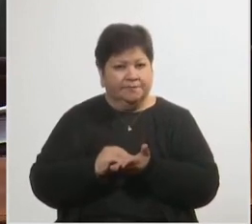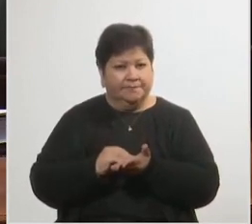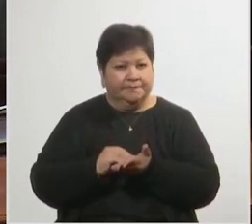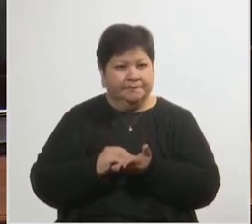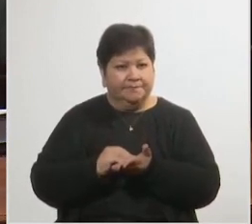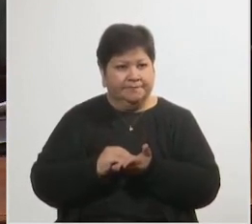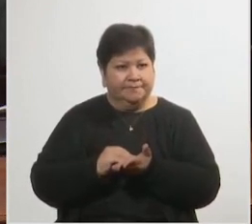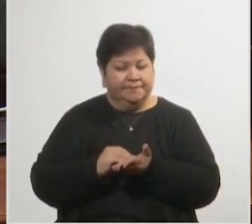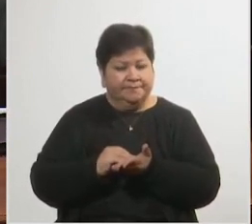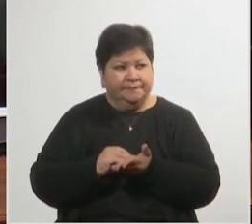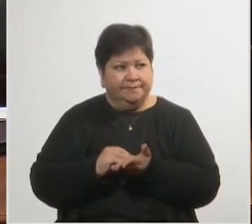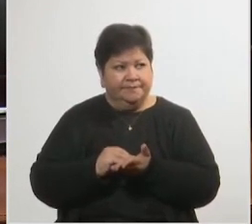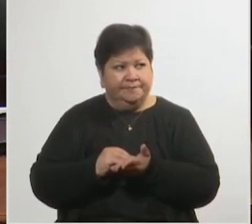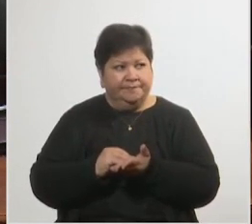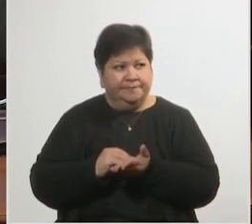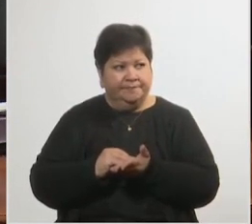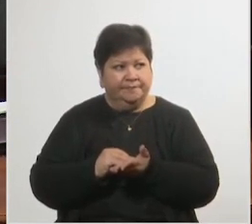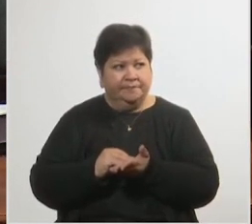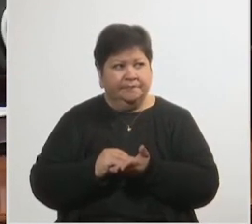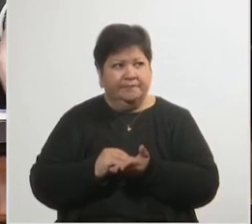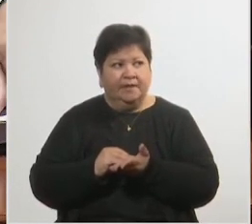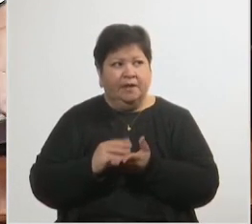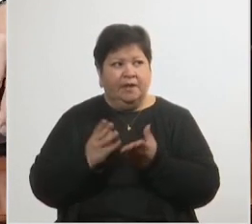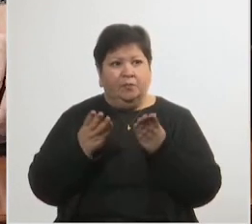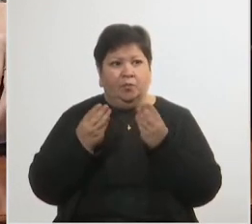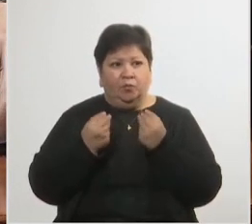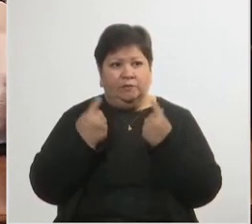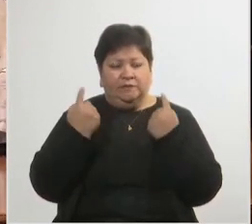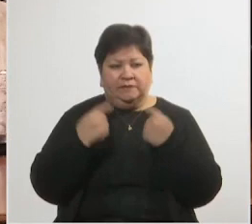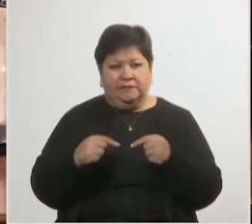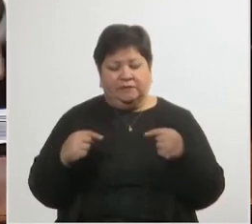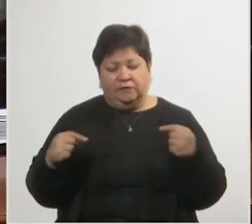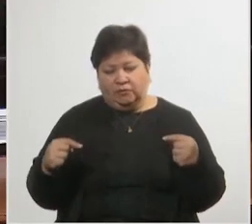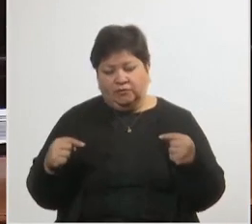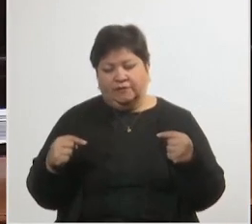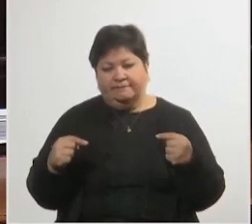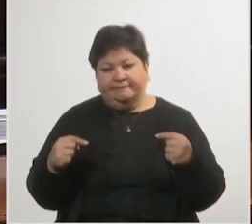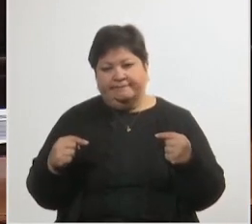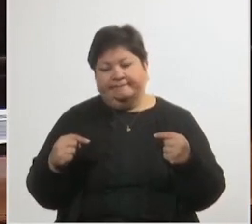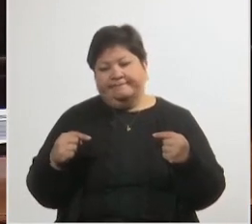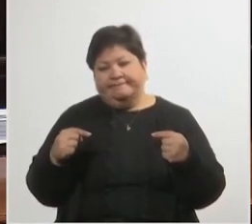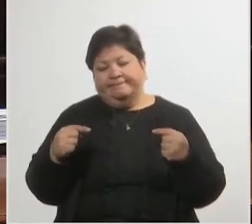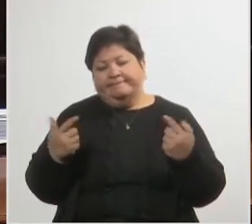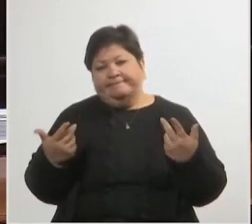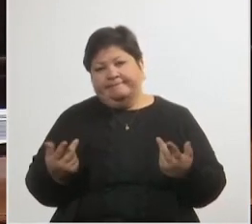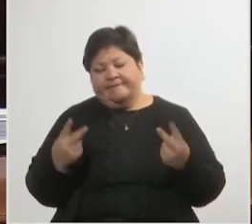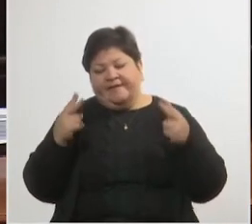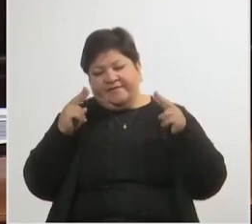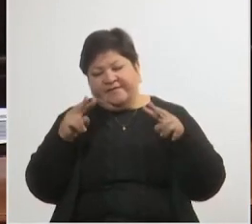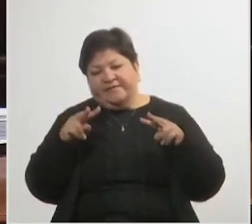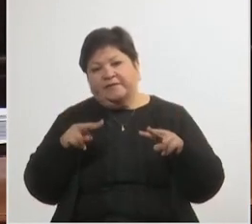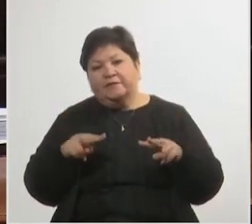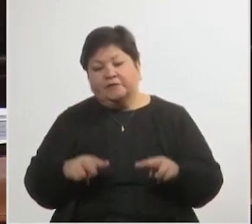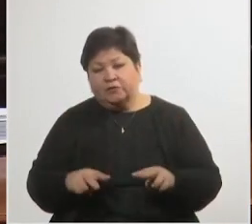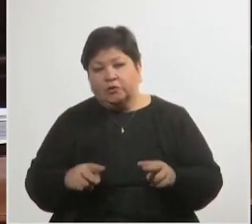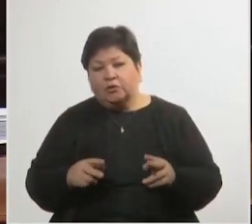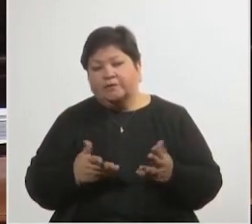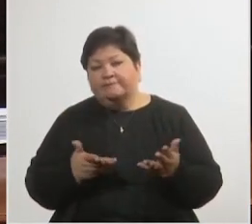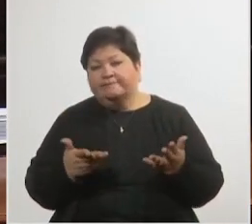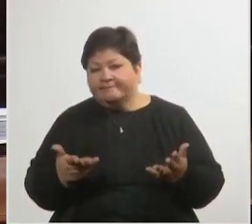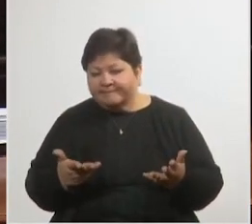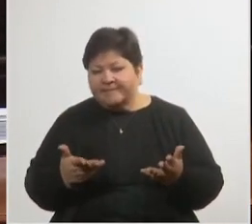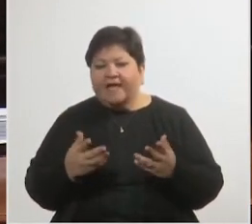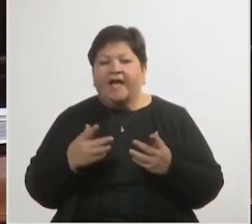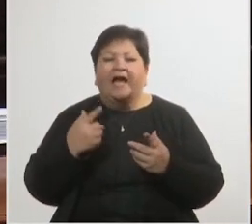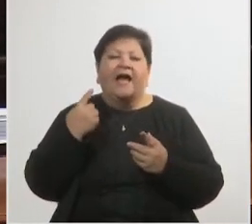Yo creo que, como en tantas cosas, la visión es totalmente sesgada. Se